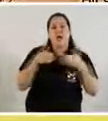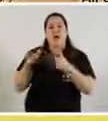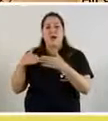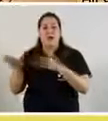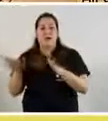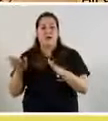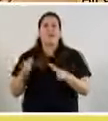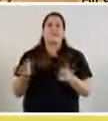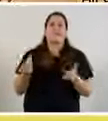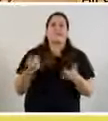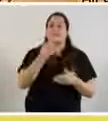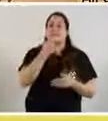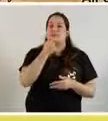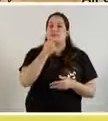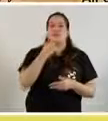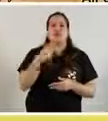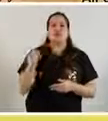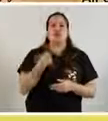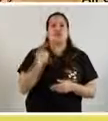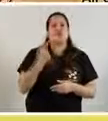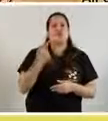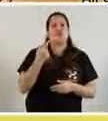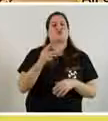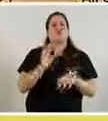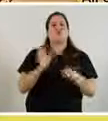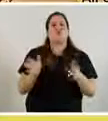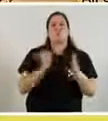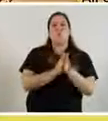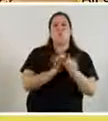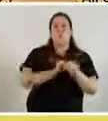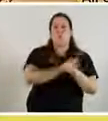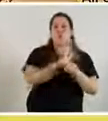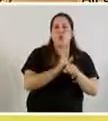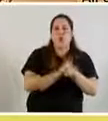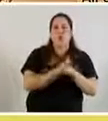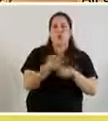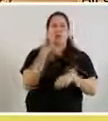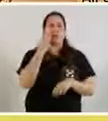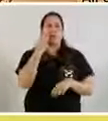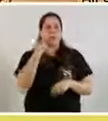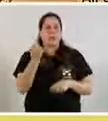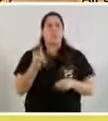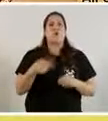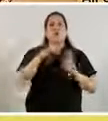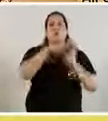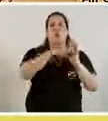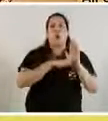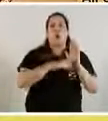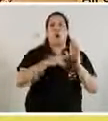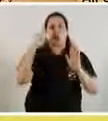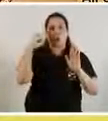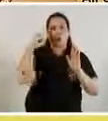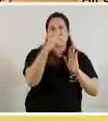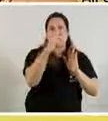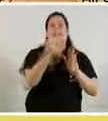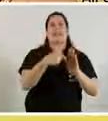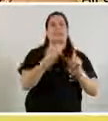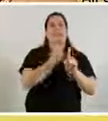que sigamos conviviendo con el virus como hasta hoy, cumpliendo con los protocolos, todos con el tapabocas, manteniendo las distancias,